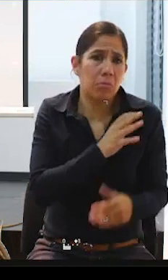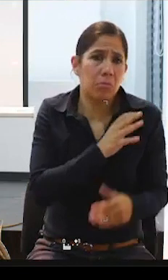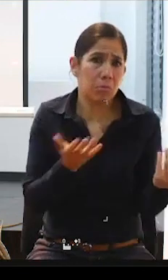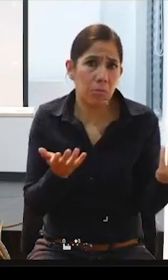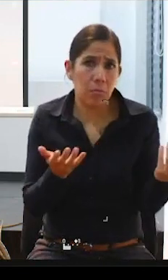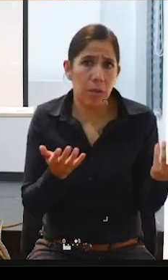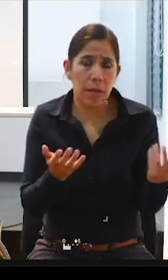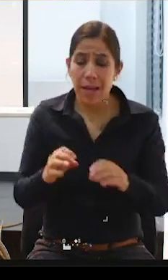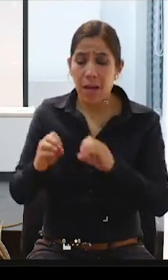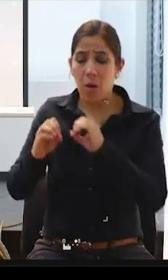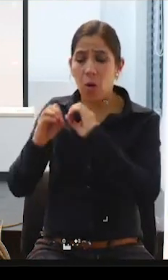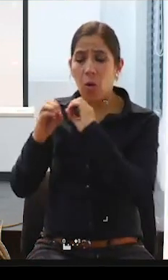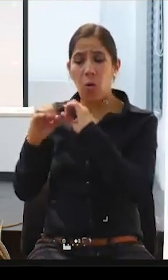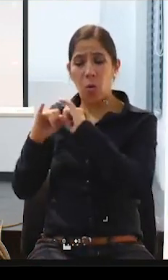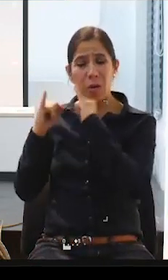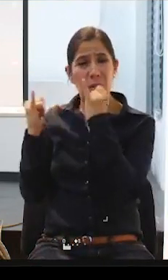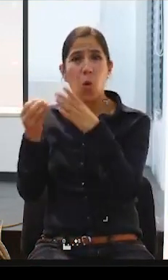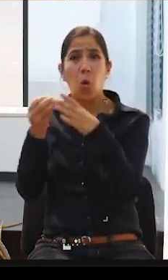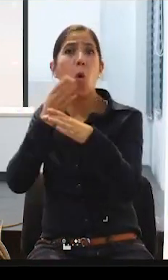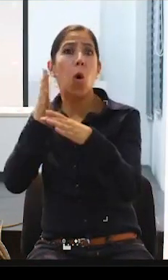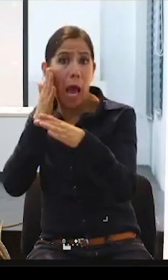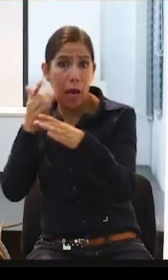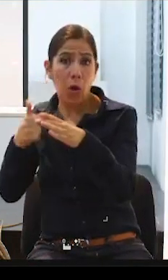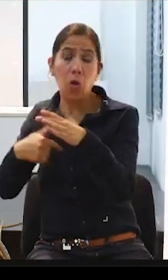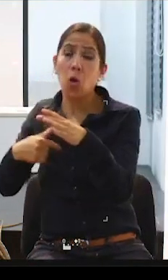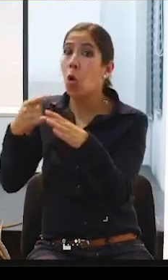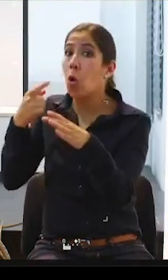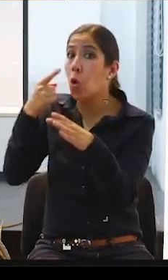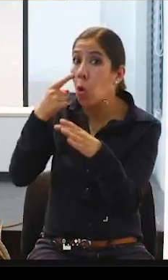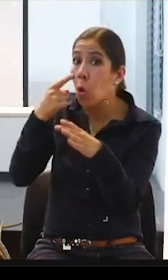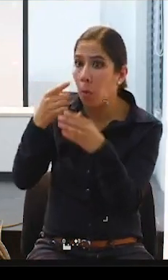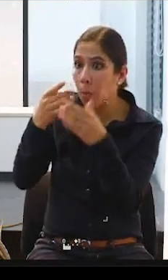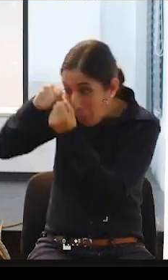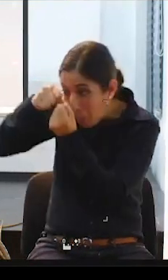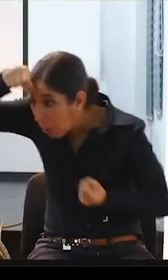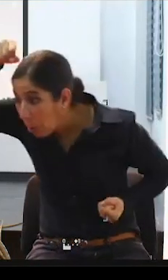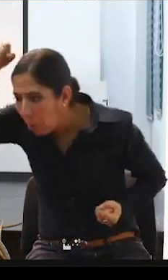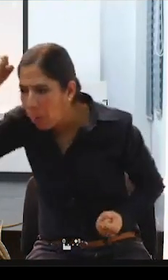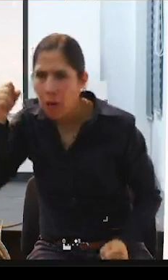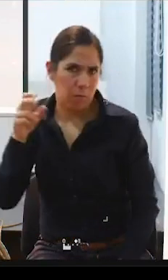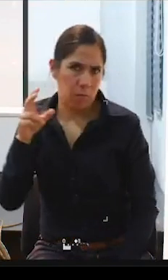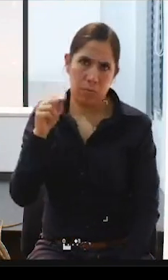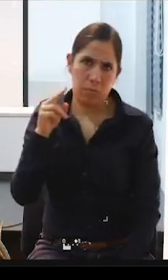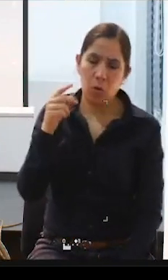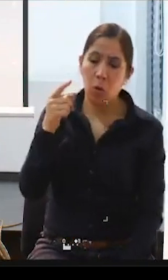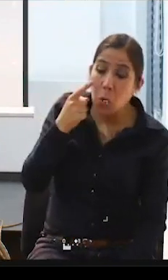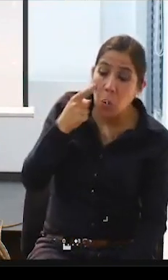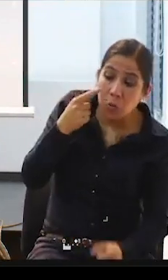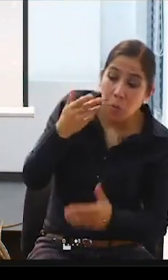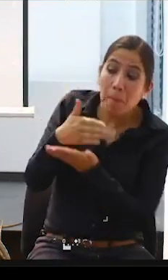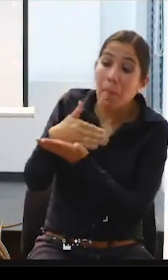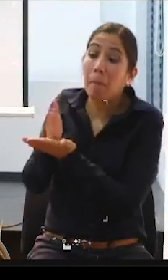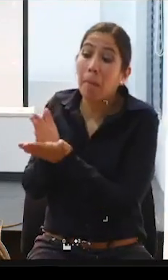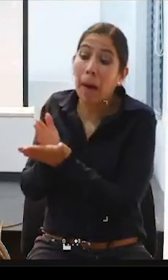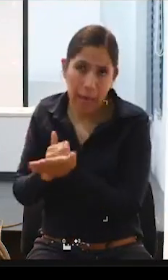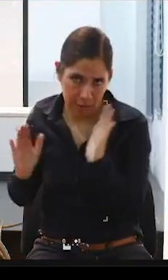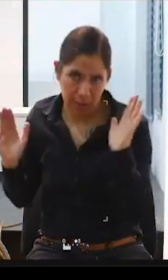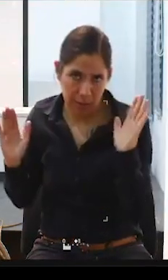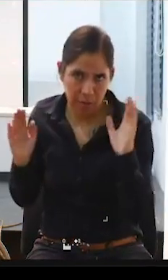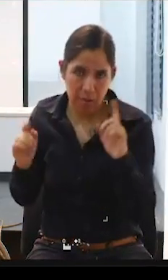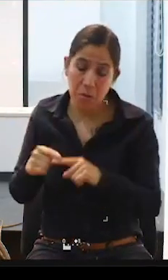La institucionalización la conozco muy de pasada. No, no he estado dentro, no tal. Pero sí que he leído muchos,